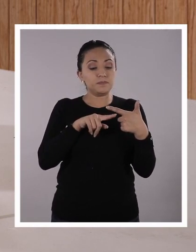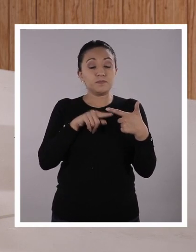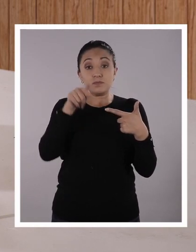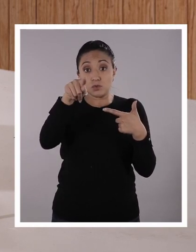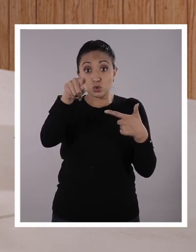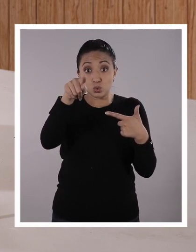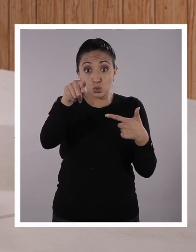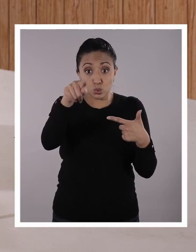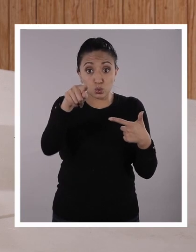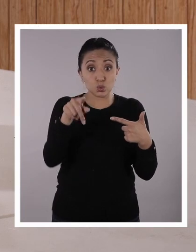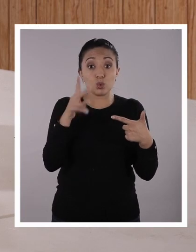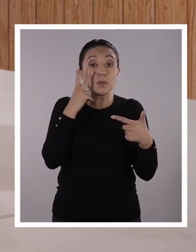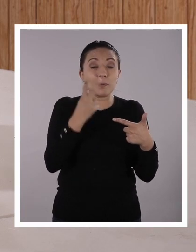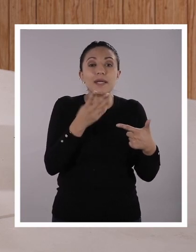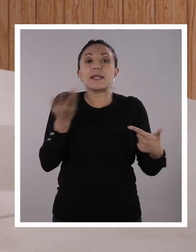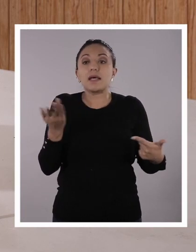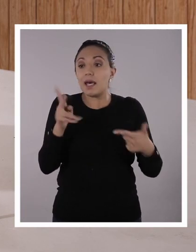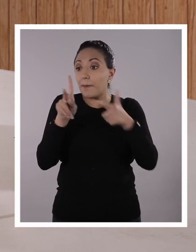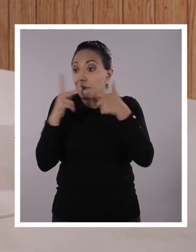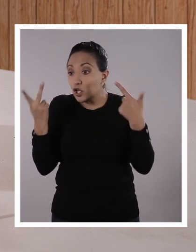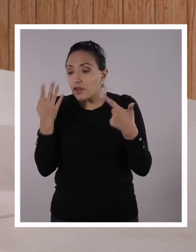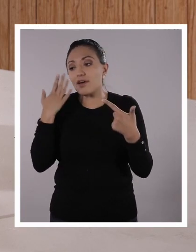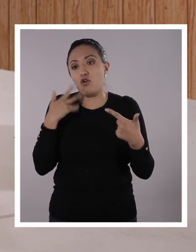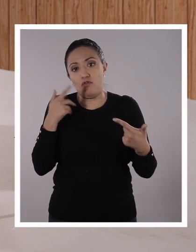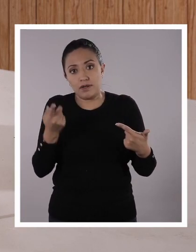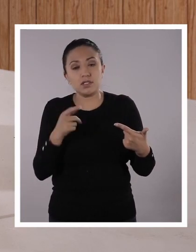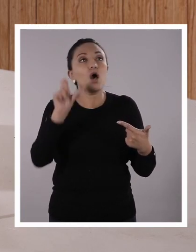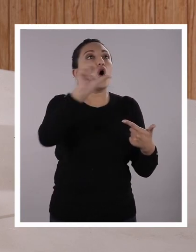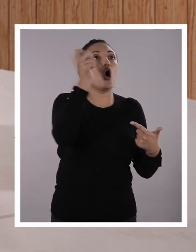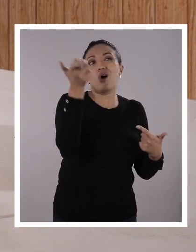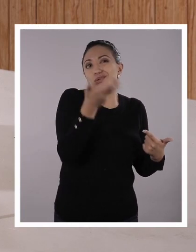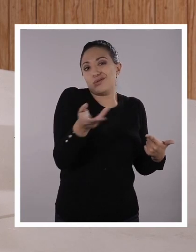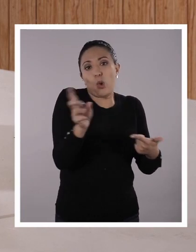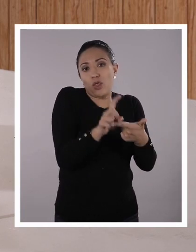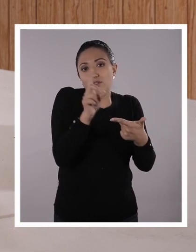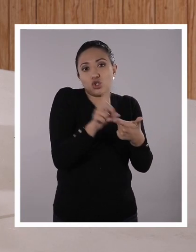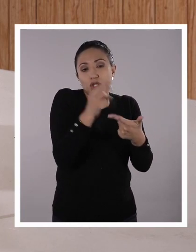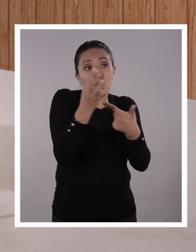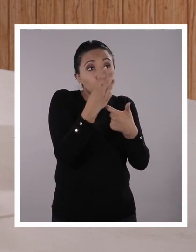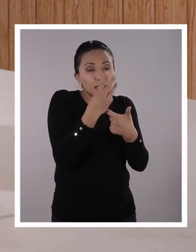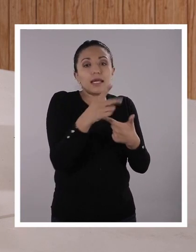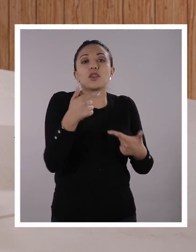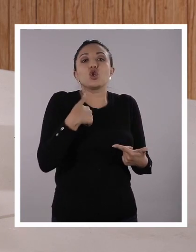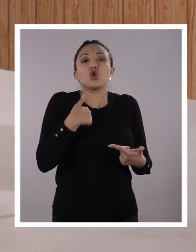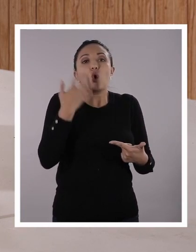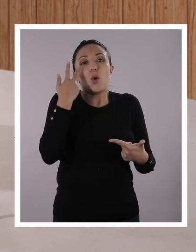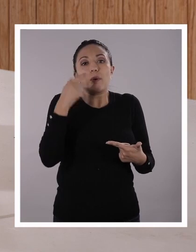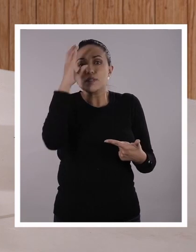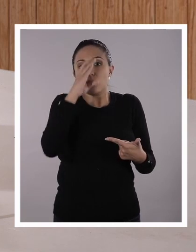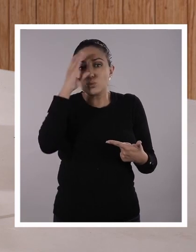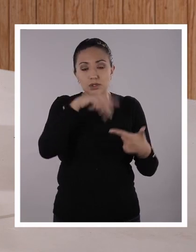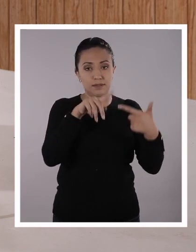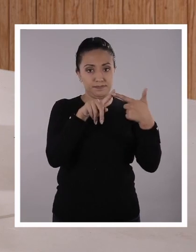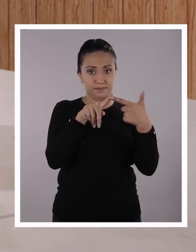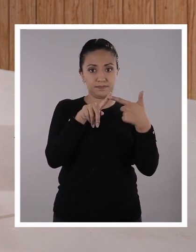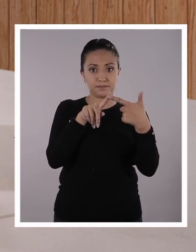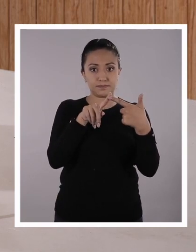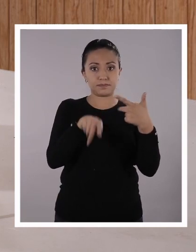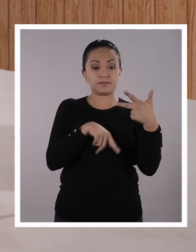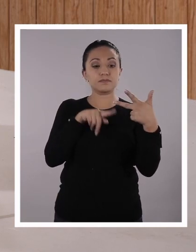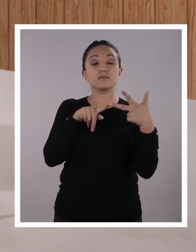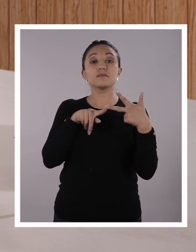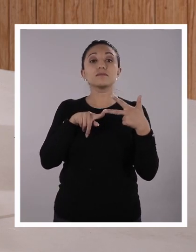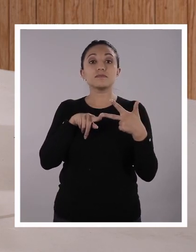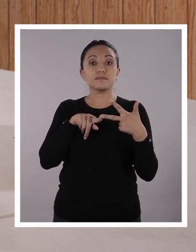Entonces, usted identifique bien de acuerdo al tipo de texto o información que obtuvo en la web. Después de haber ubicado la fecha, vamos a